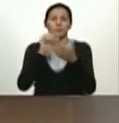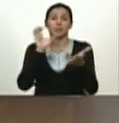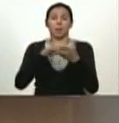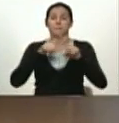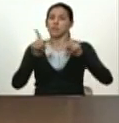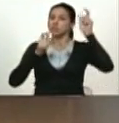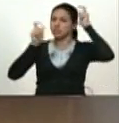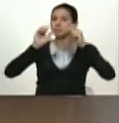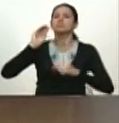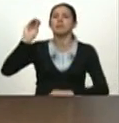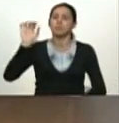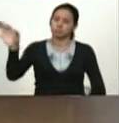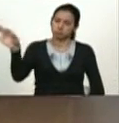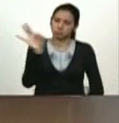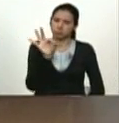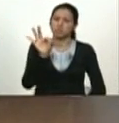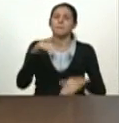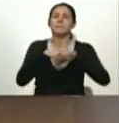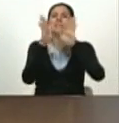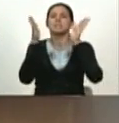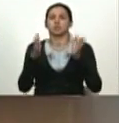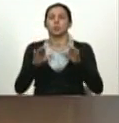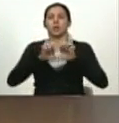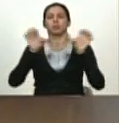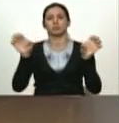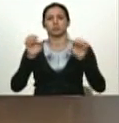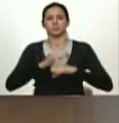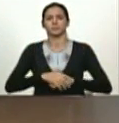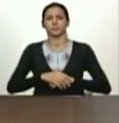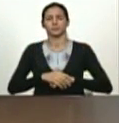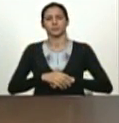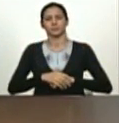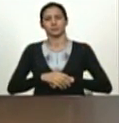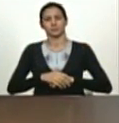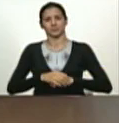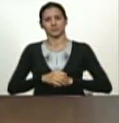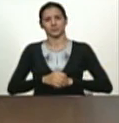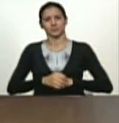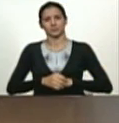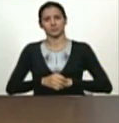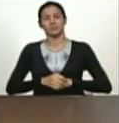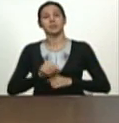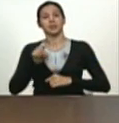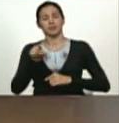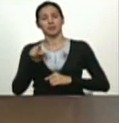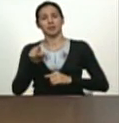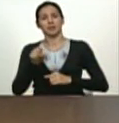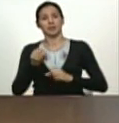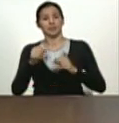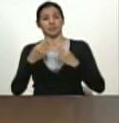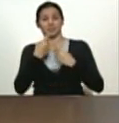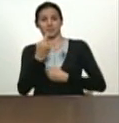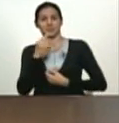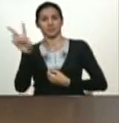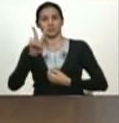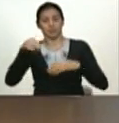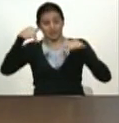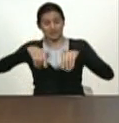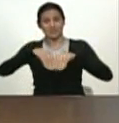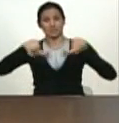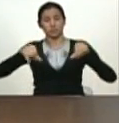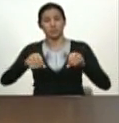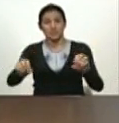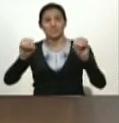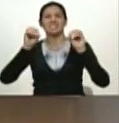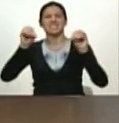y Aristóbulo fue el ministro de educación del milagro que fue declarar a Venezuela territorio libre